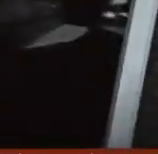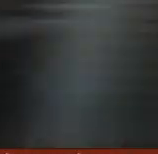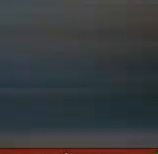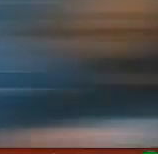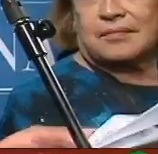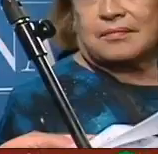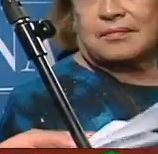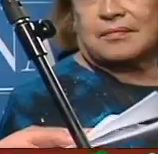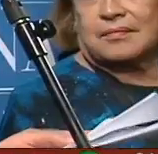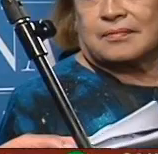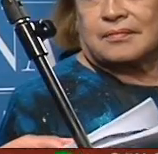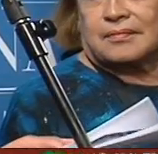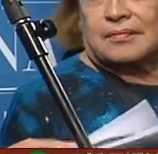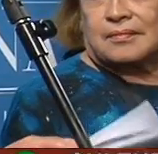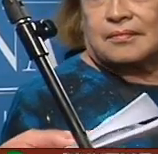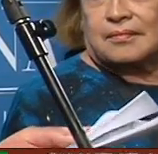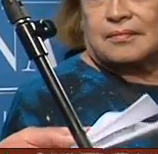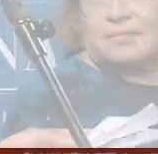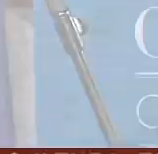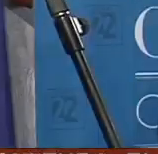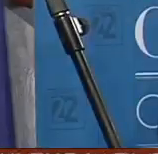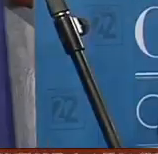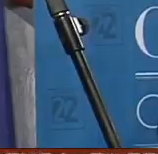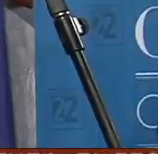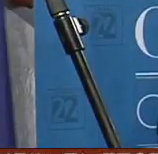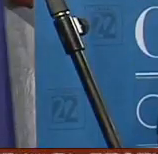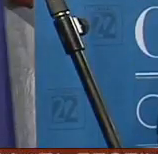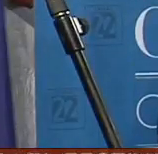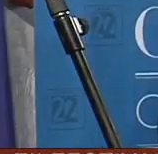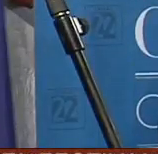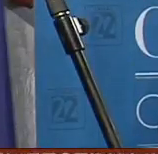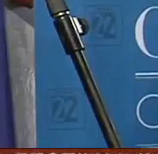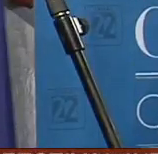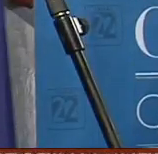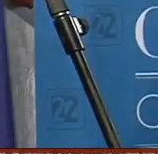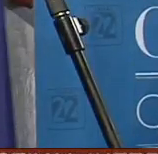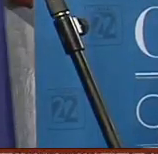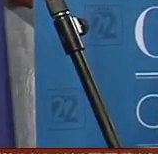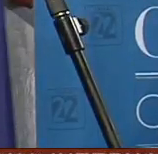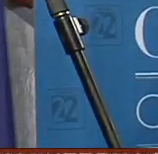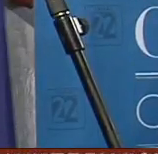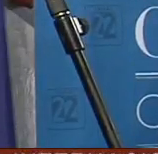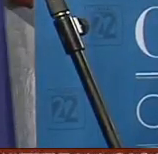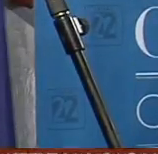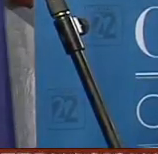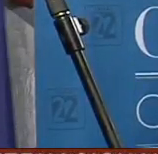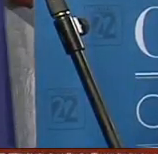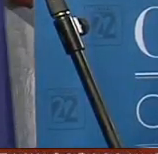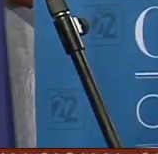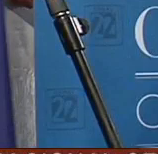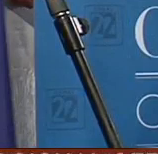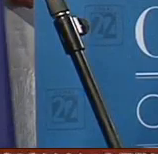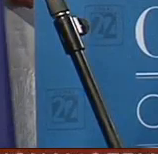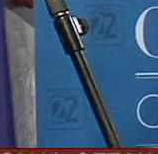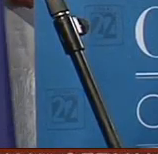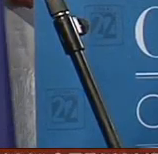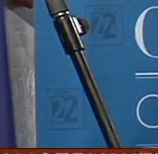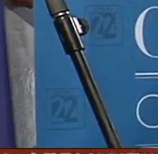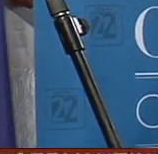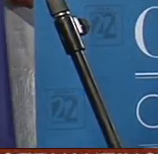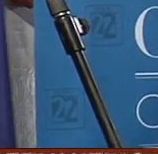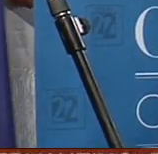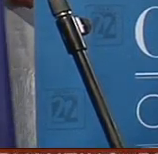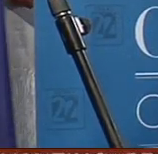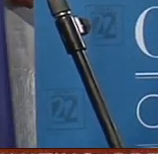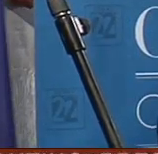existiera un nuevo canal cultural en México. Es un proyecto que no solamente ha continuado sino se ha enriquecido se ha mejorado